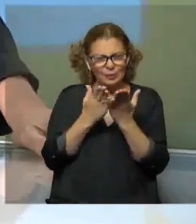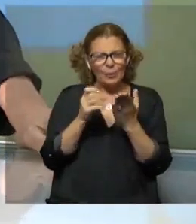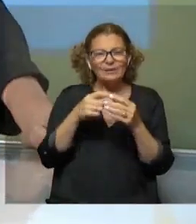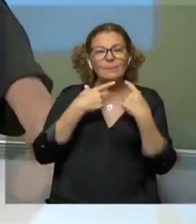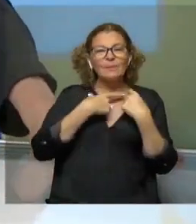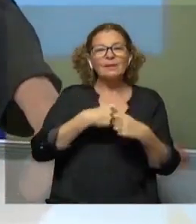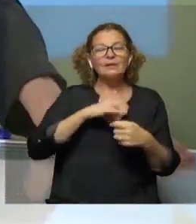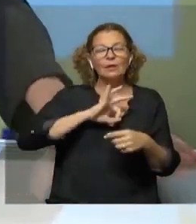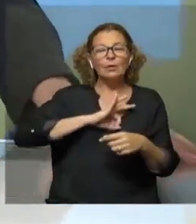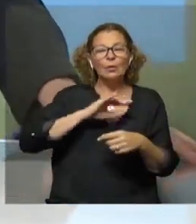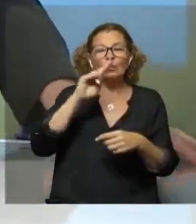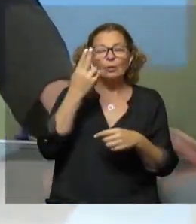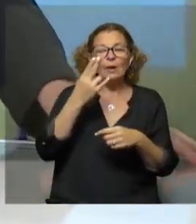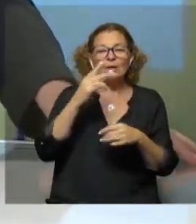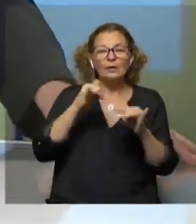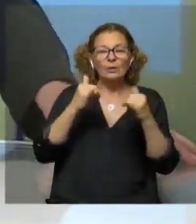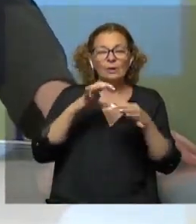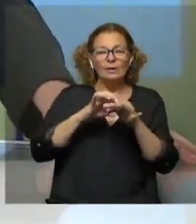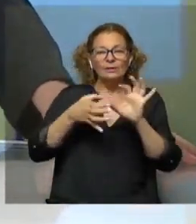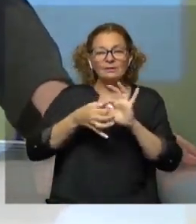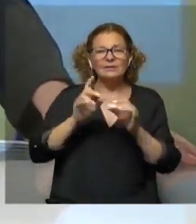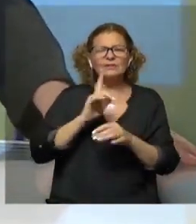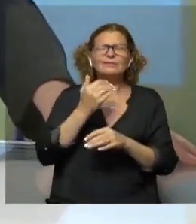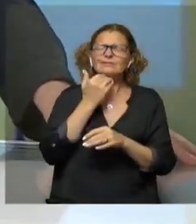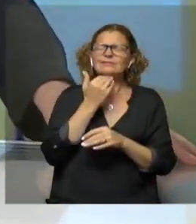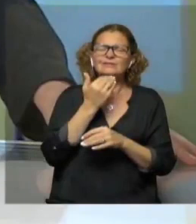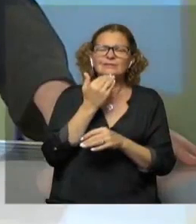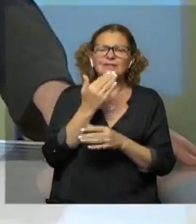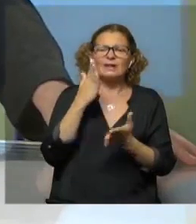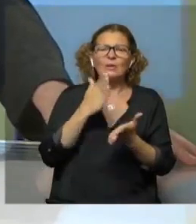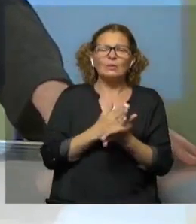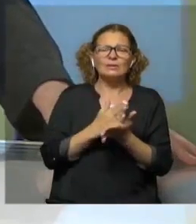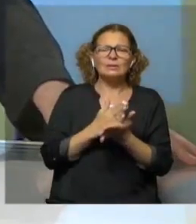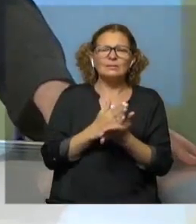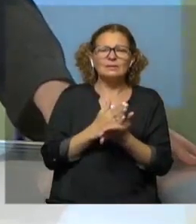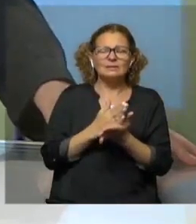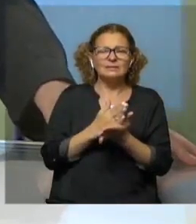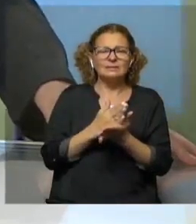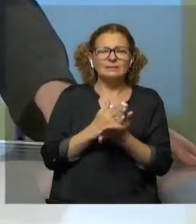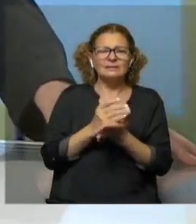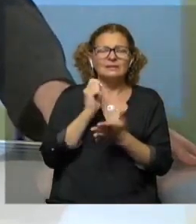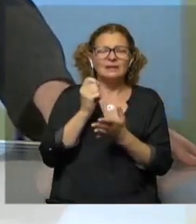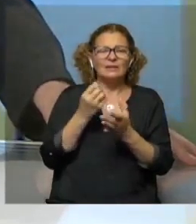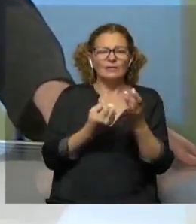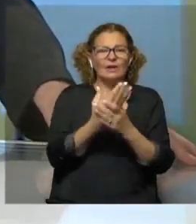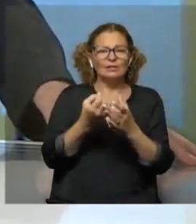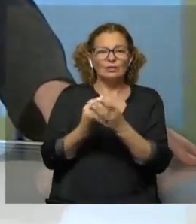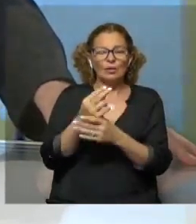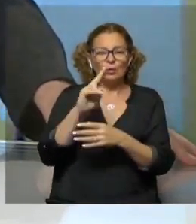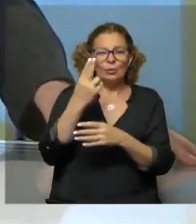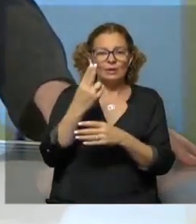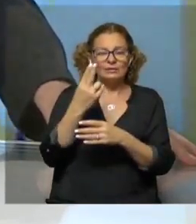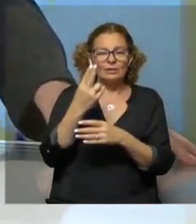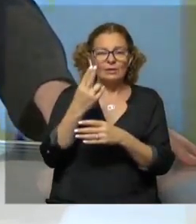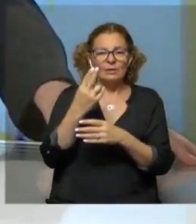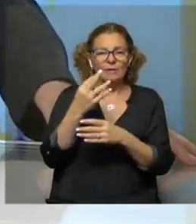ganó Uruguay en los Juegos Olímpicos? ¡Ay, no, no, no! ¿Y la última? me falla. ¿Qué inventos uruguayos han salvado más vidas en el